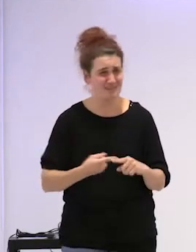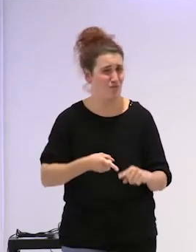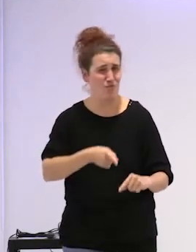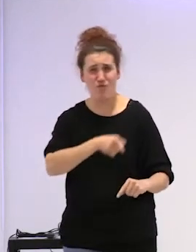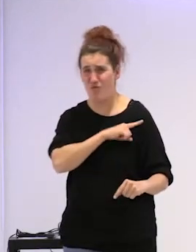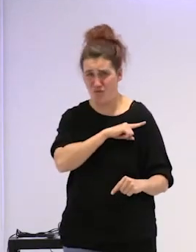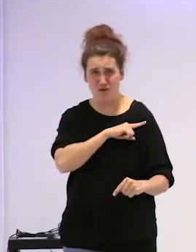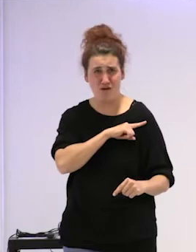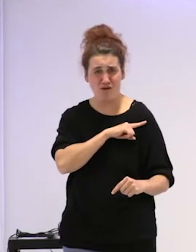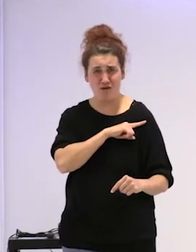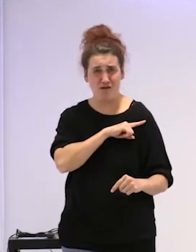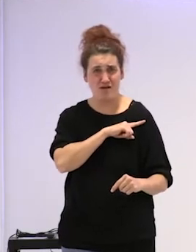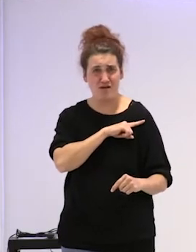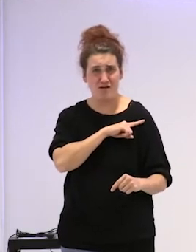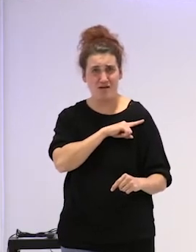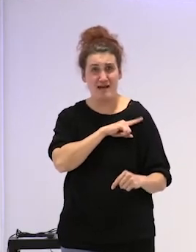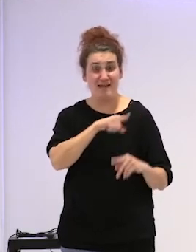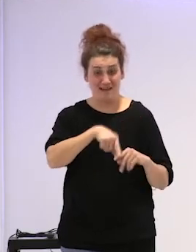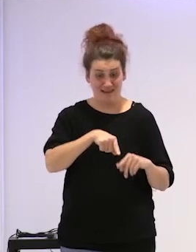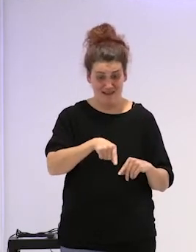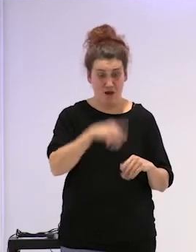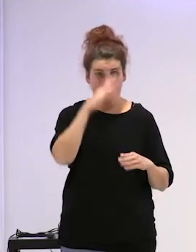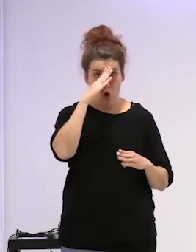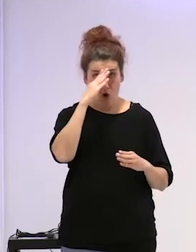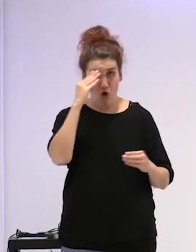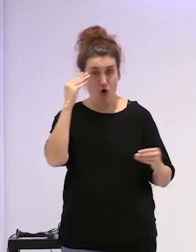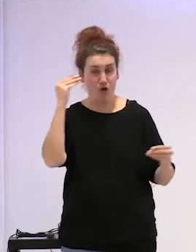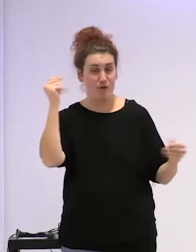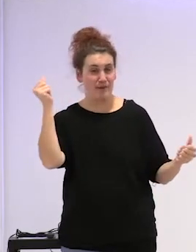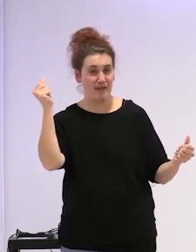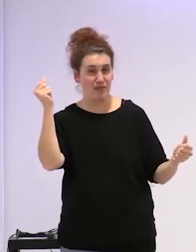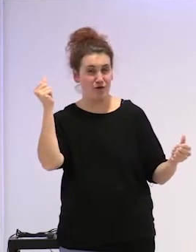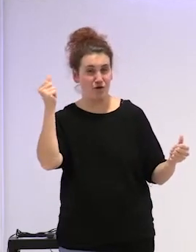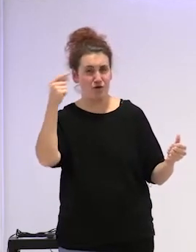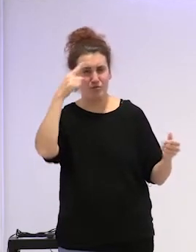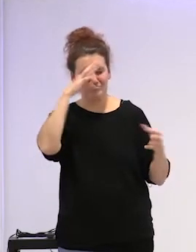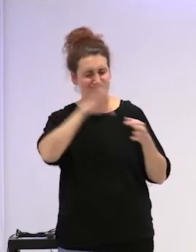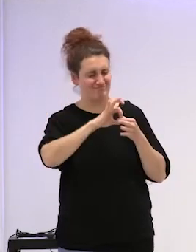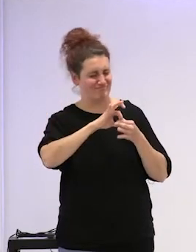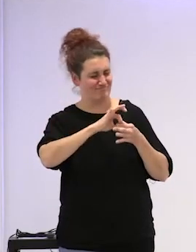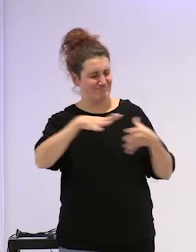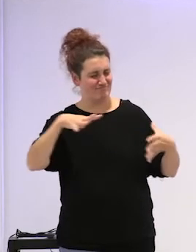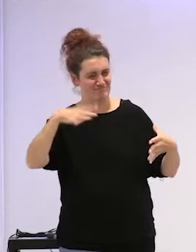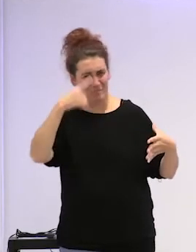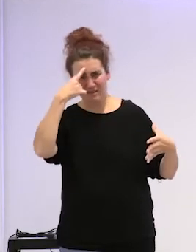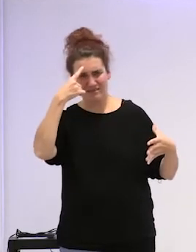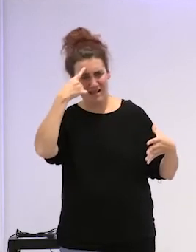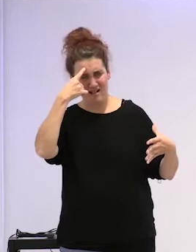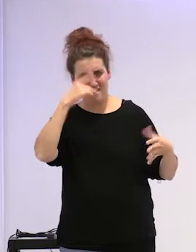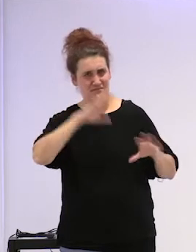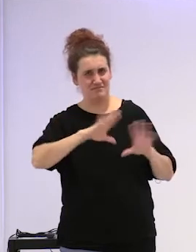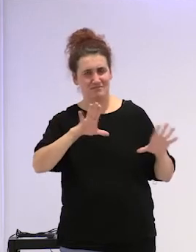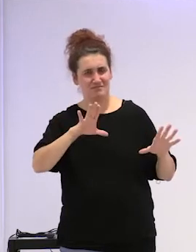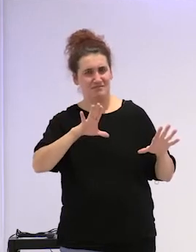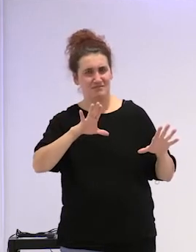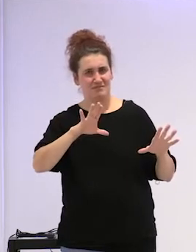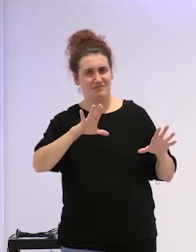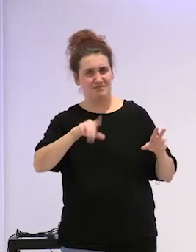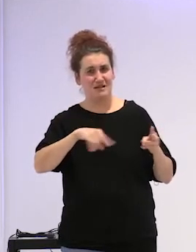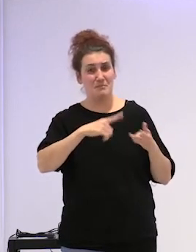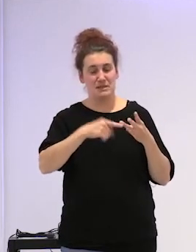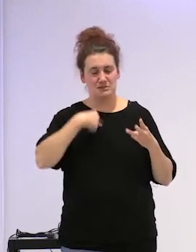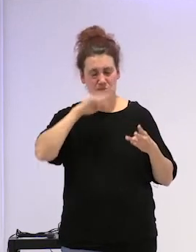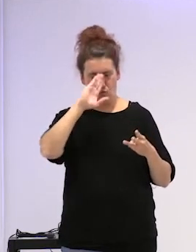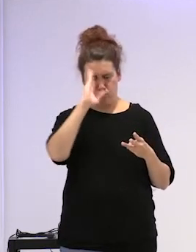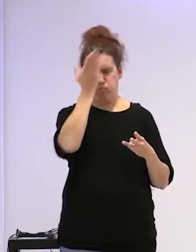que el olvido la disociación mental y el estado